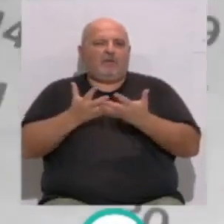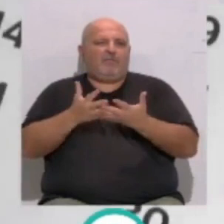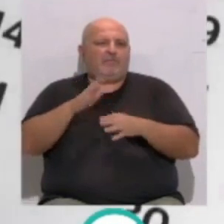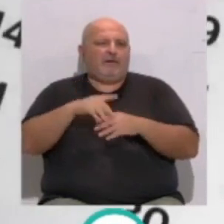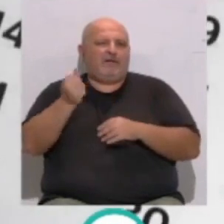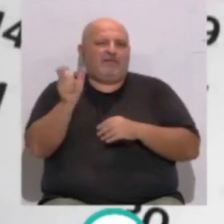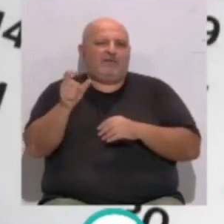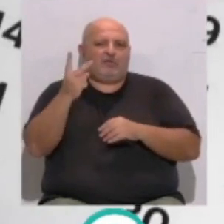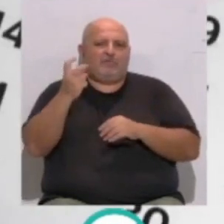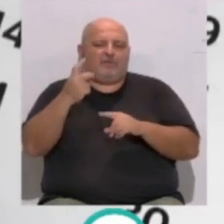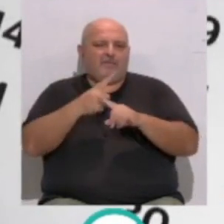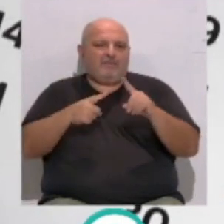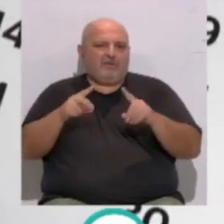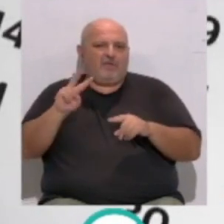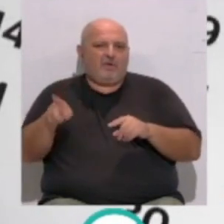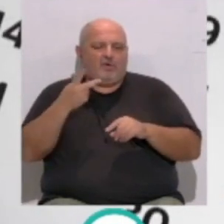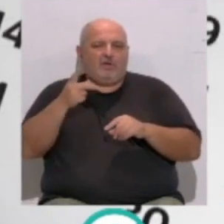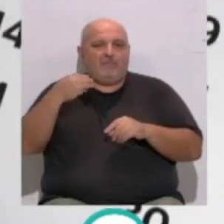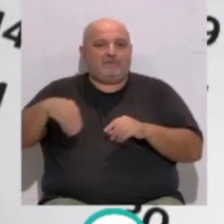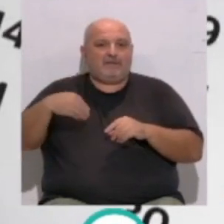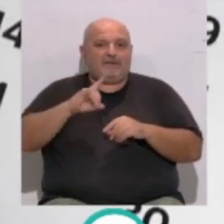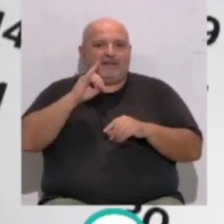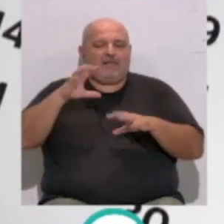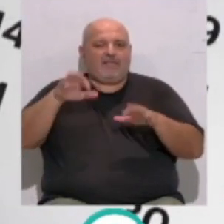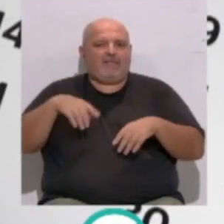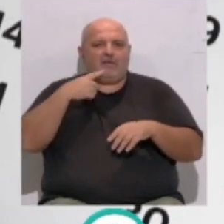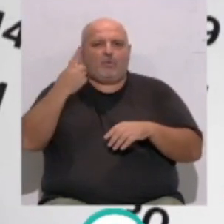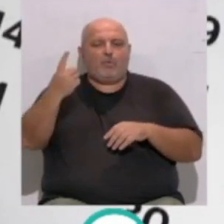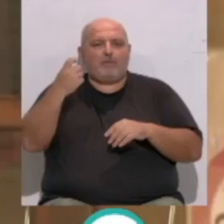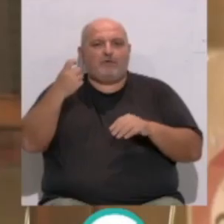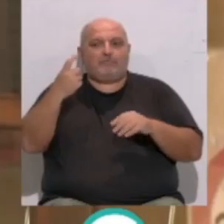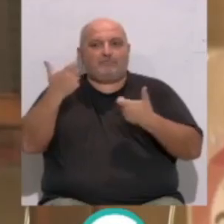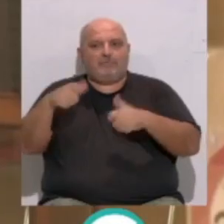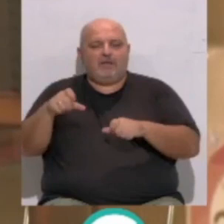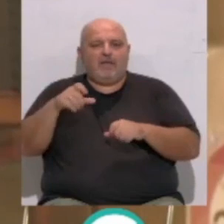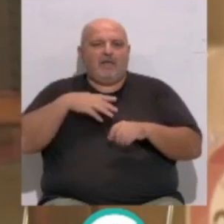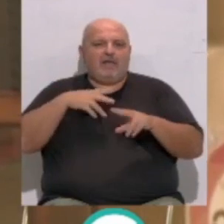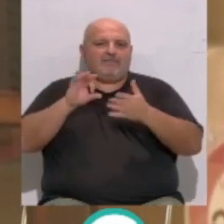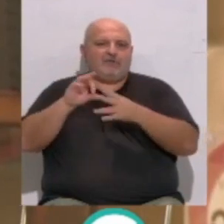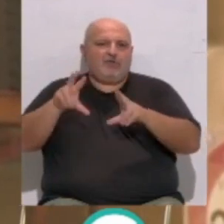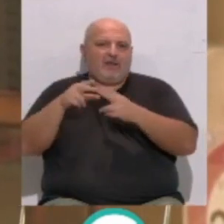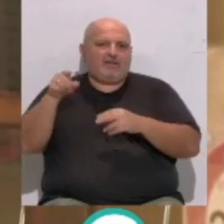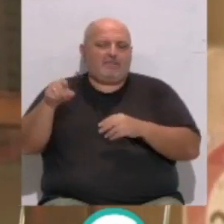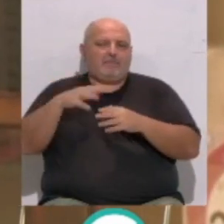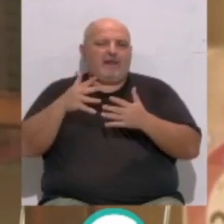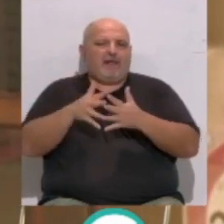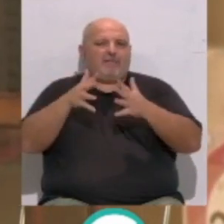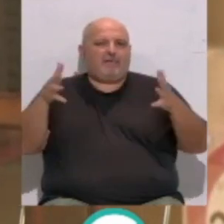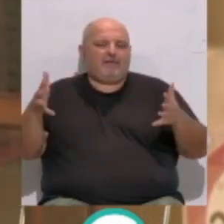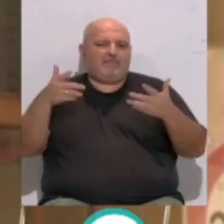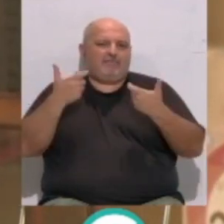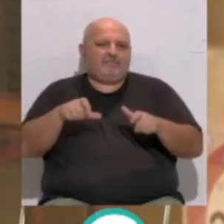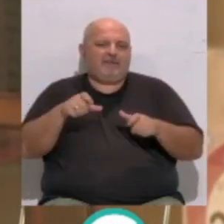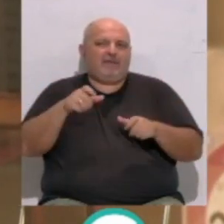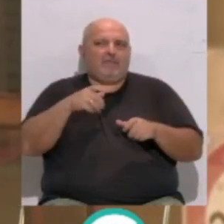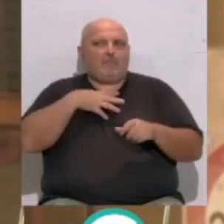por valor de dos millones y medio de euros, el presidente de Eléctrica ha explicado que un millón se tramitará desde asuntos sociales para ampliar el alcance de las